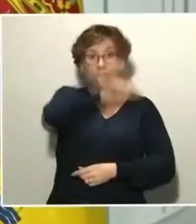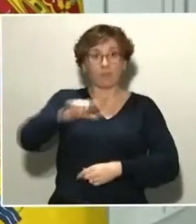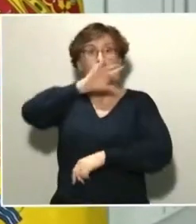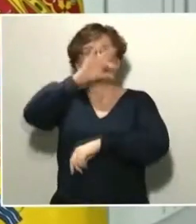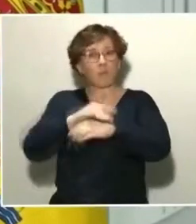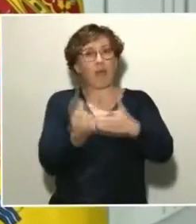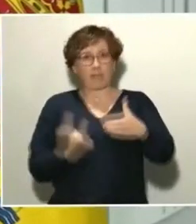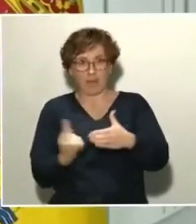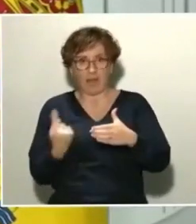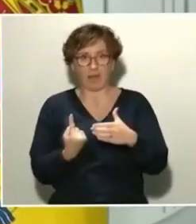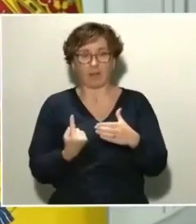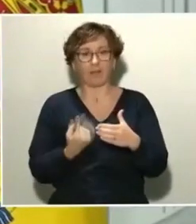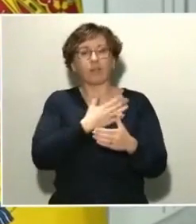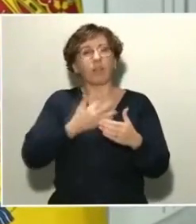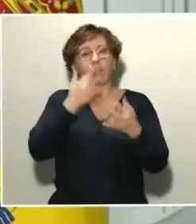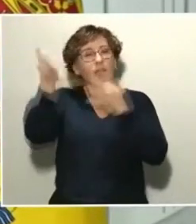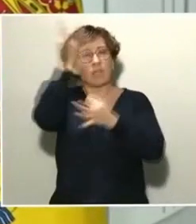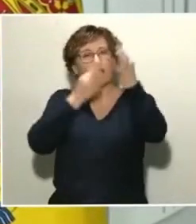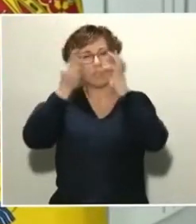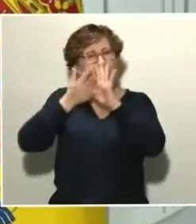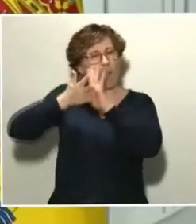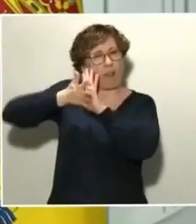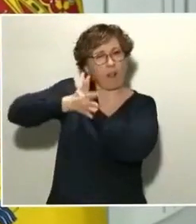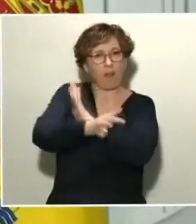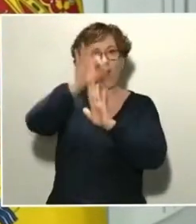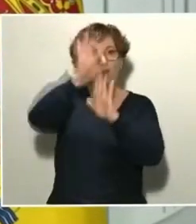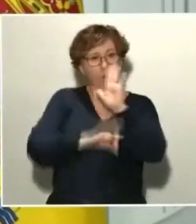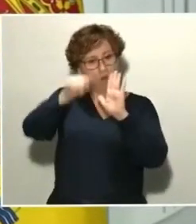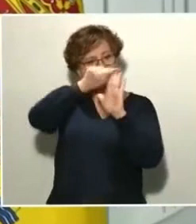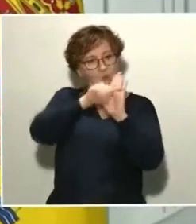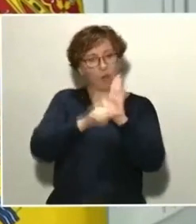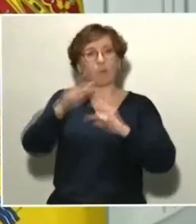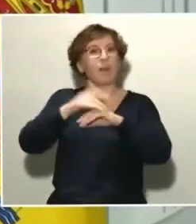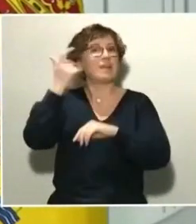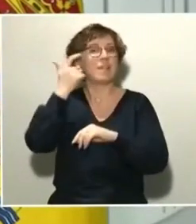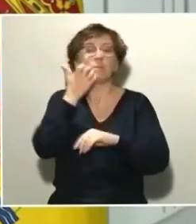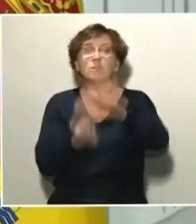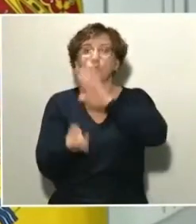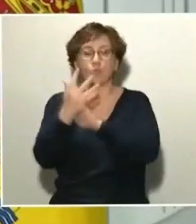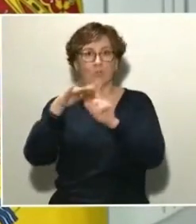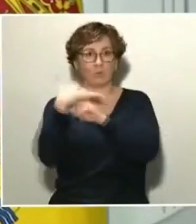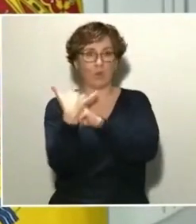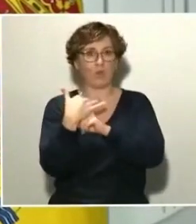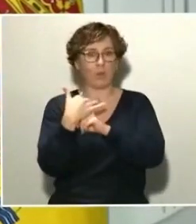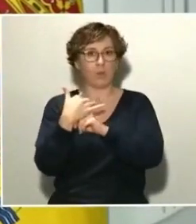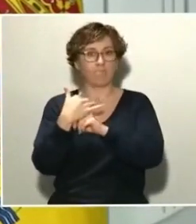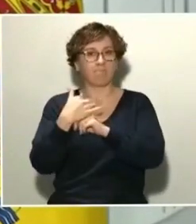serie de criterios que se traigan la orden de cómo proceder en las residencias que den casos positivos. Es un foco de atención prioritaria. Es un foco